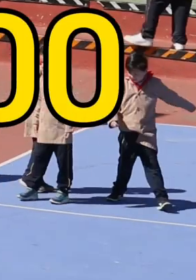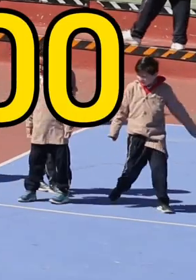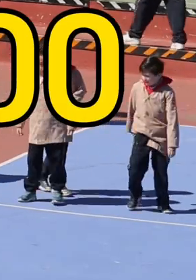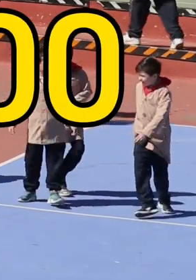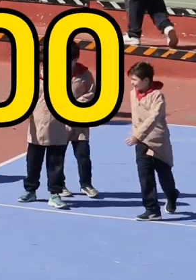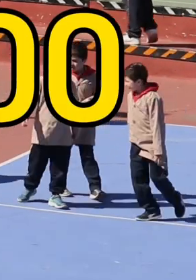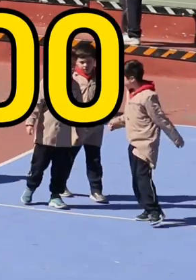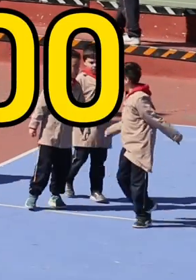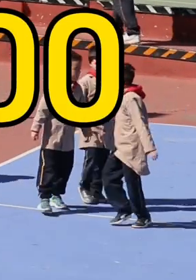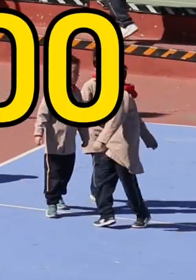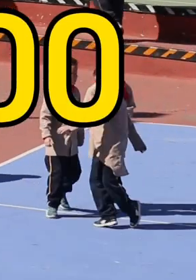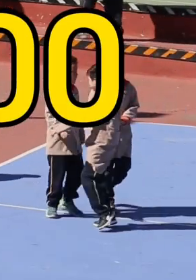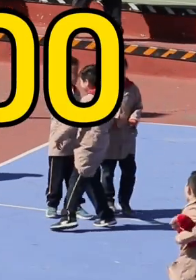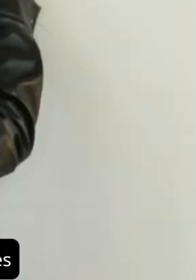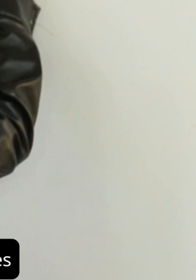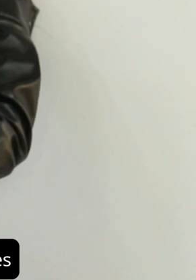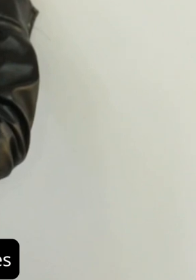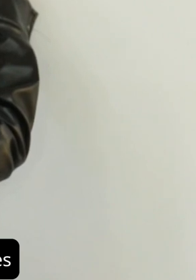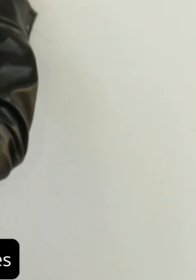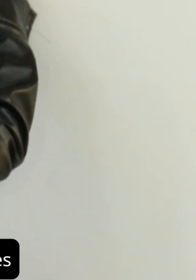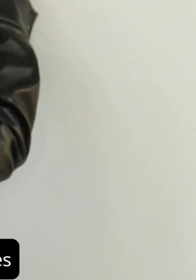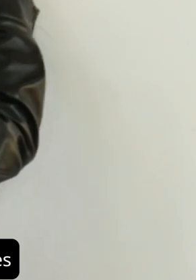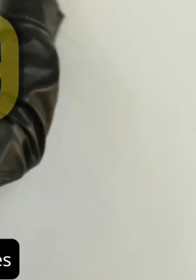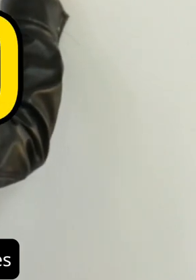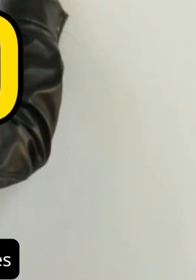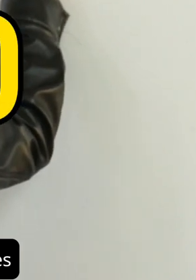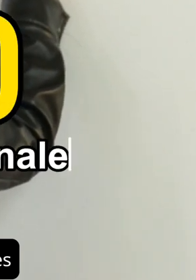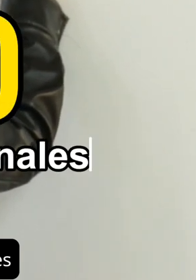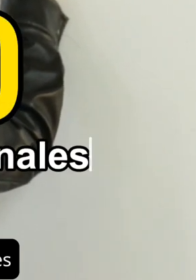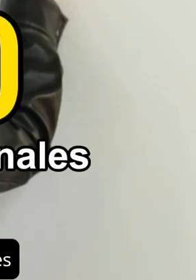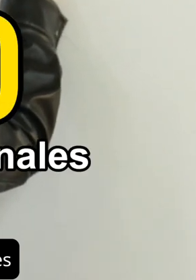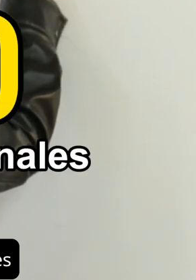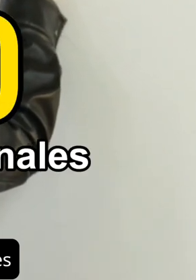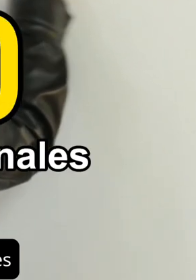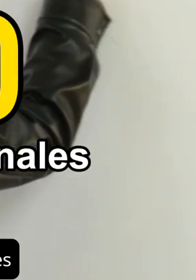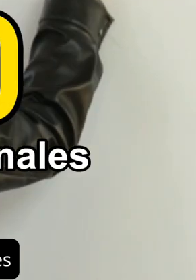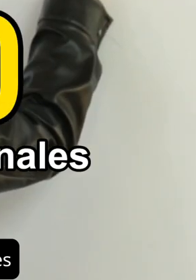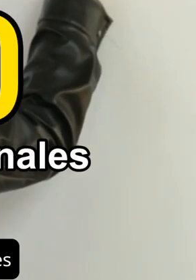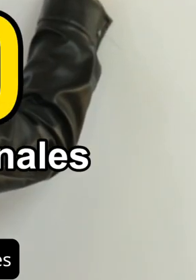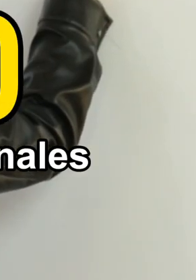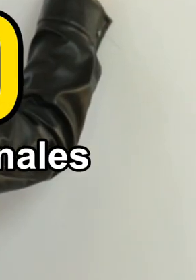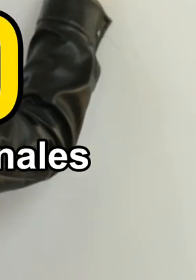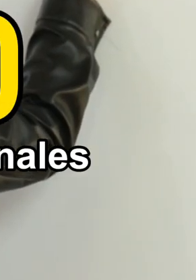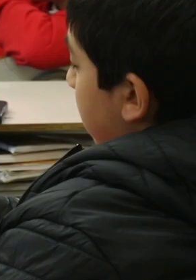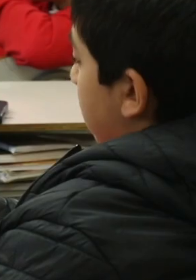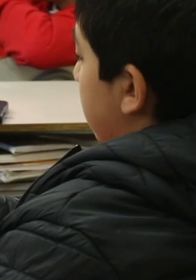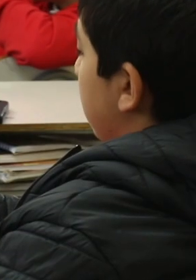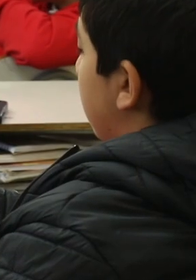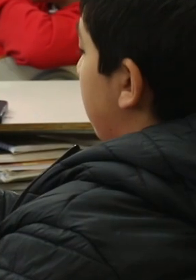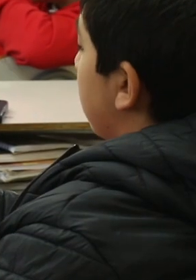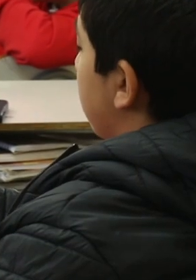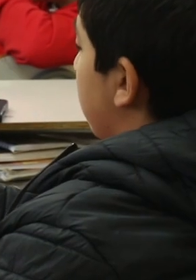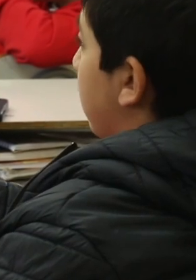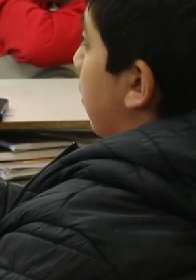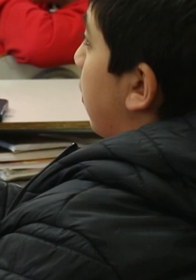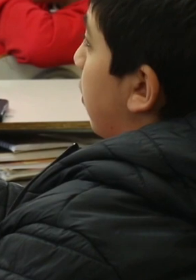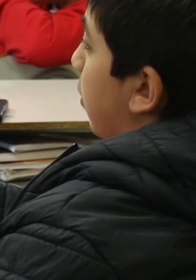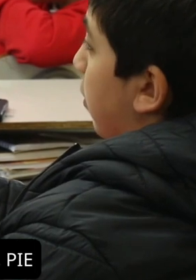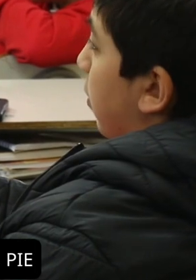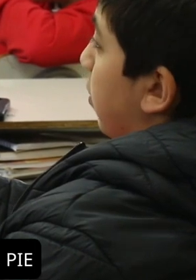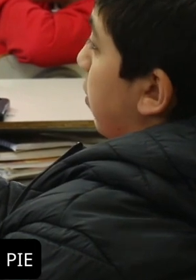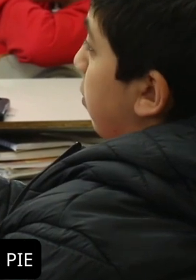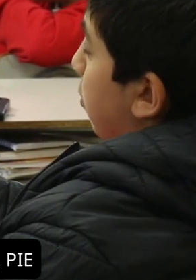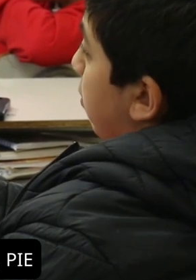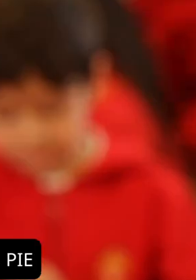estudiantes que están distribuidos en más de 16.000 establecimientos educacionales. Hace 33